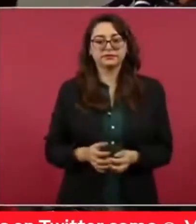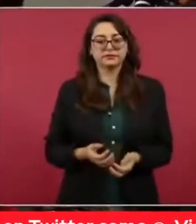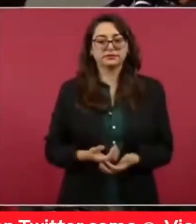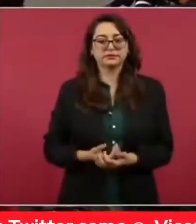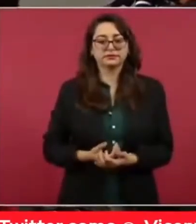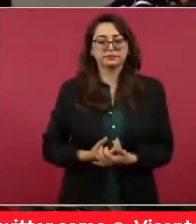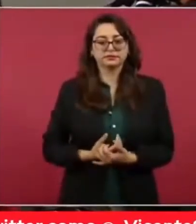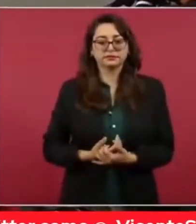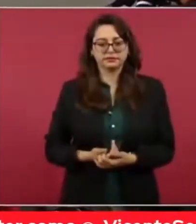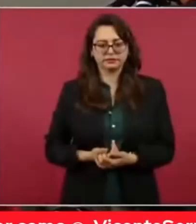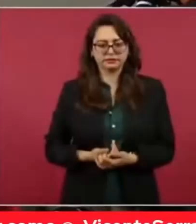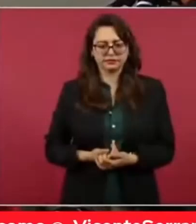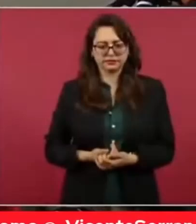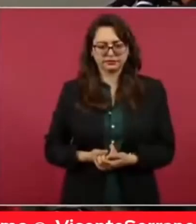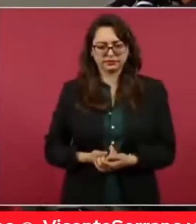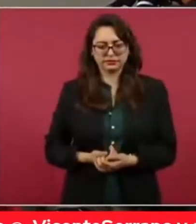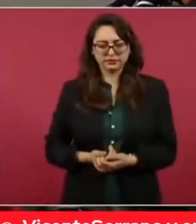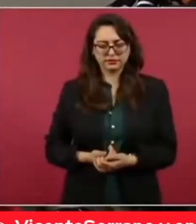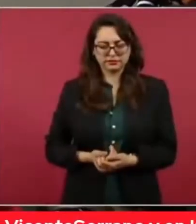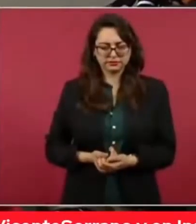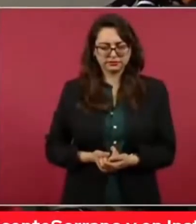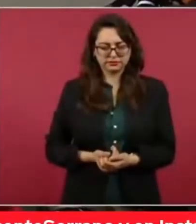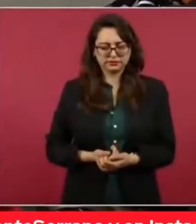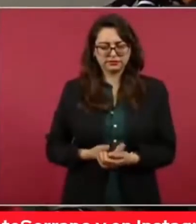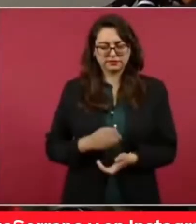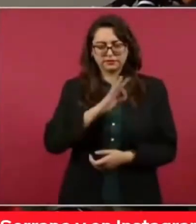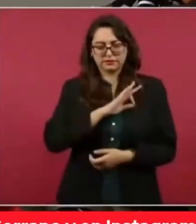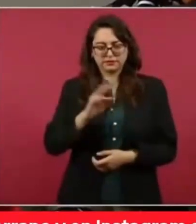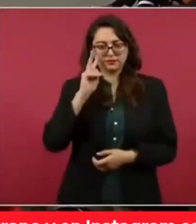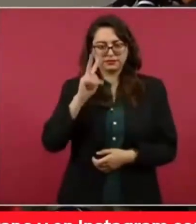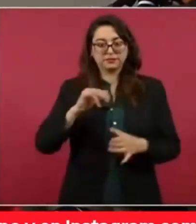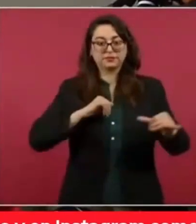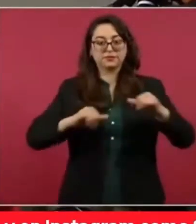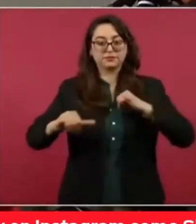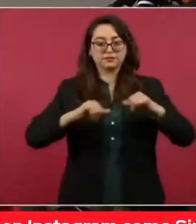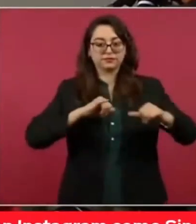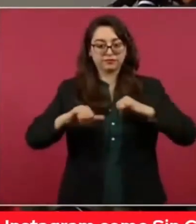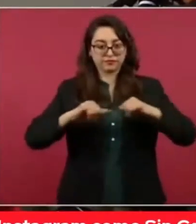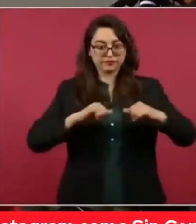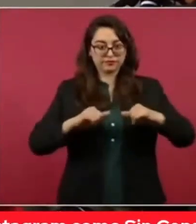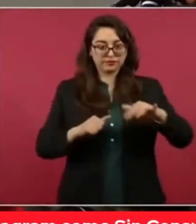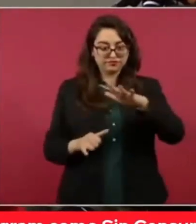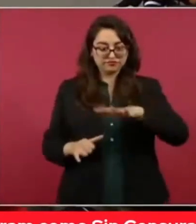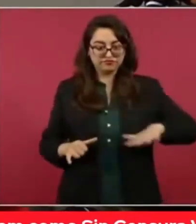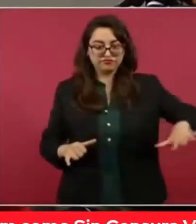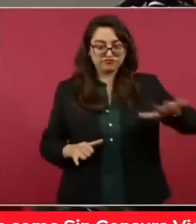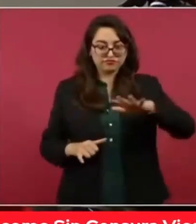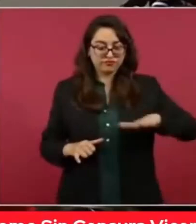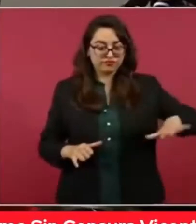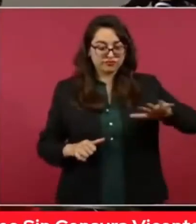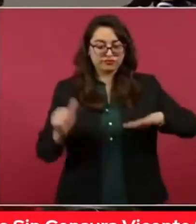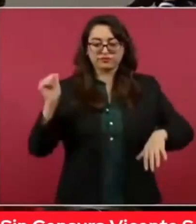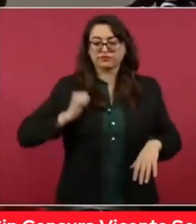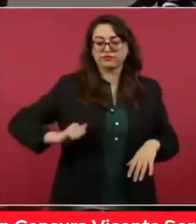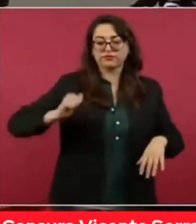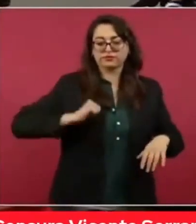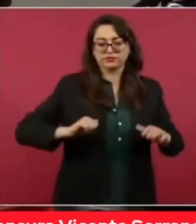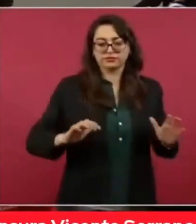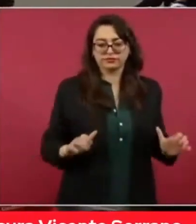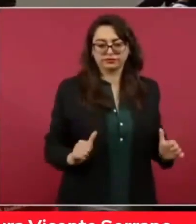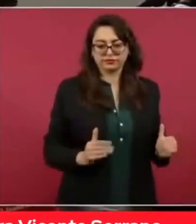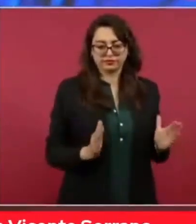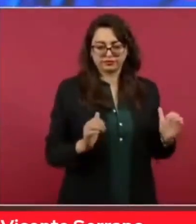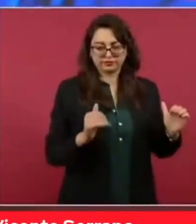Este es Conguas, es una zona arqueológica de mascarones. Ya